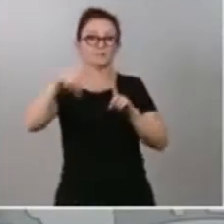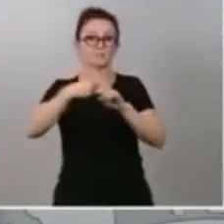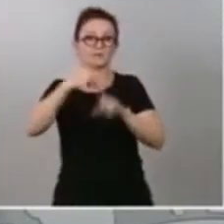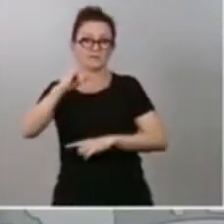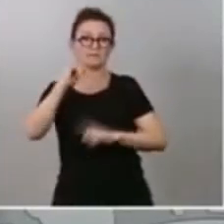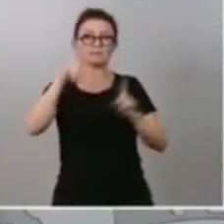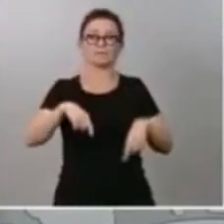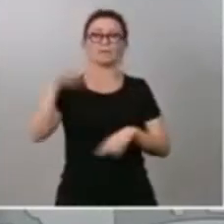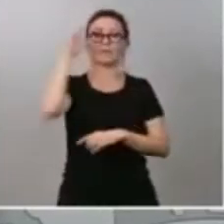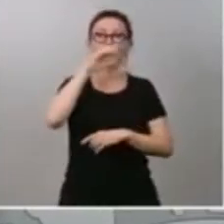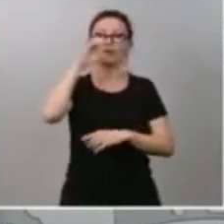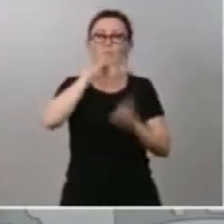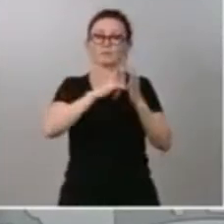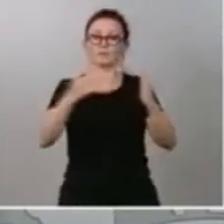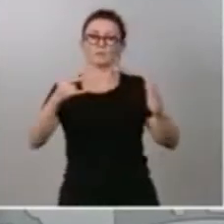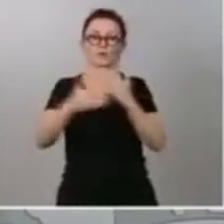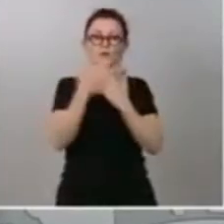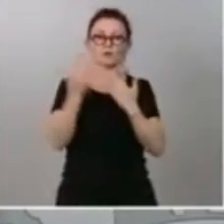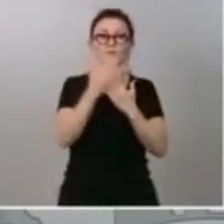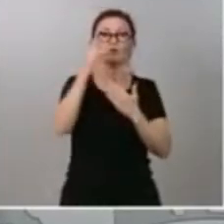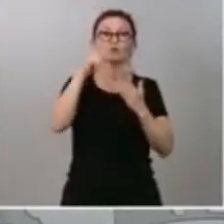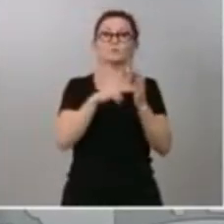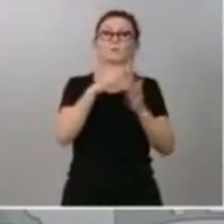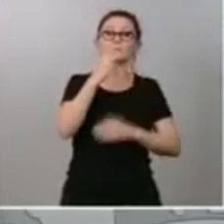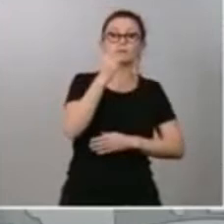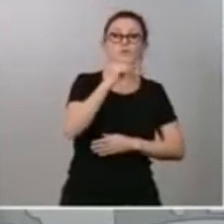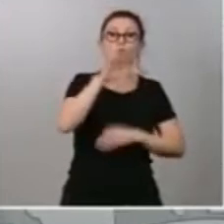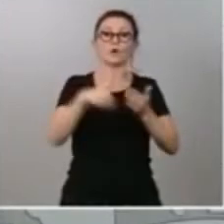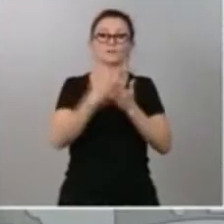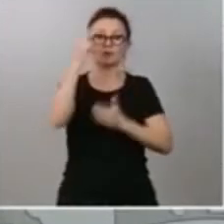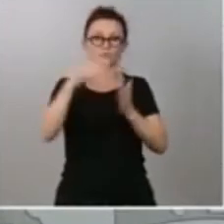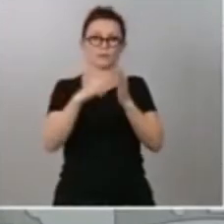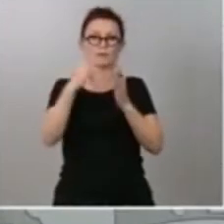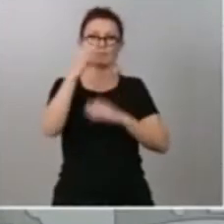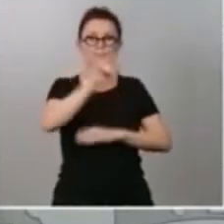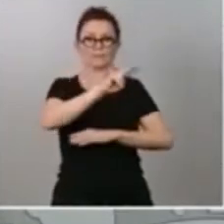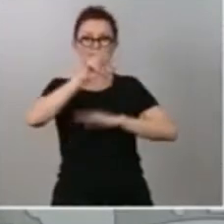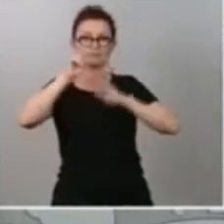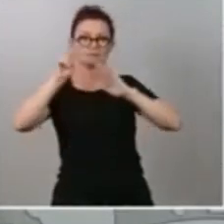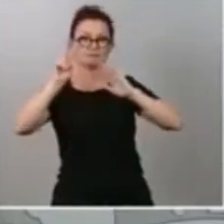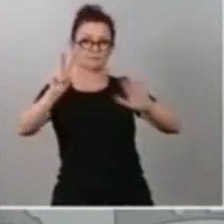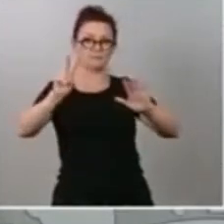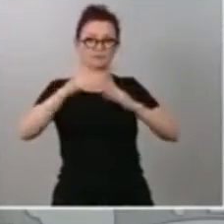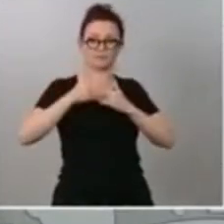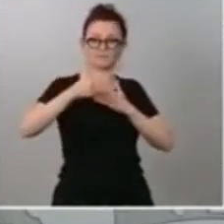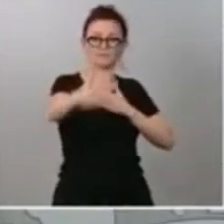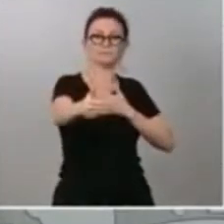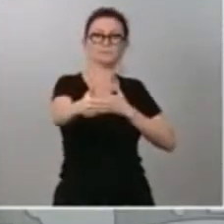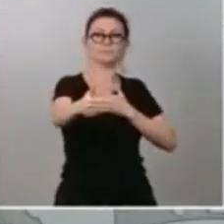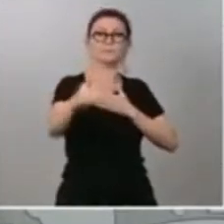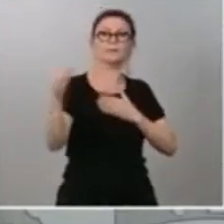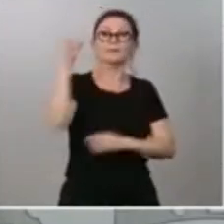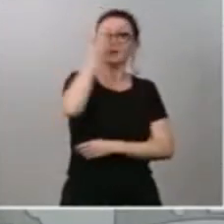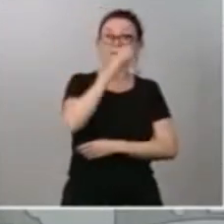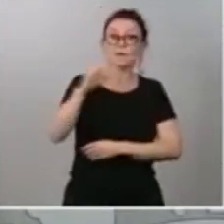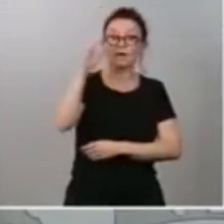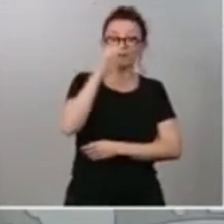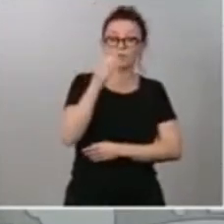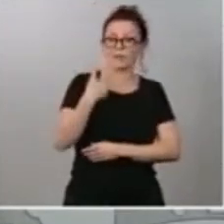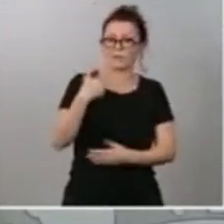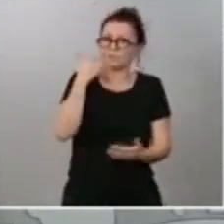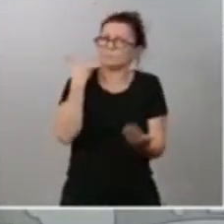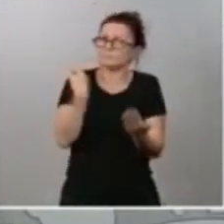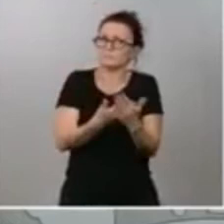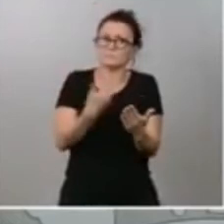e Innovación 2021-2027. Si algo se ha demostrado, es que la ciencia, que seguro estoy convencido nos dará una alegría